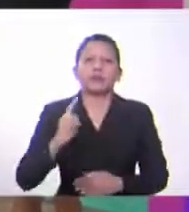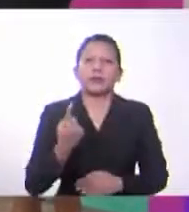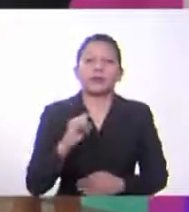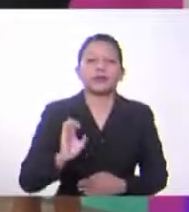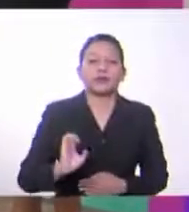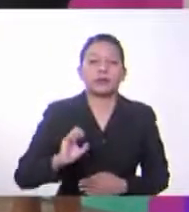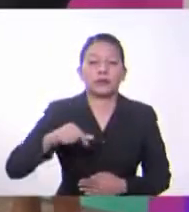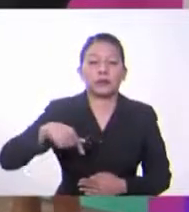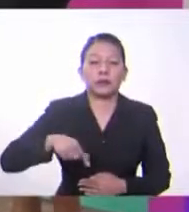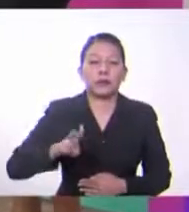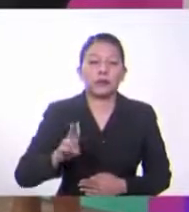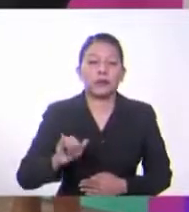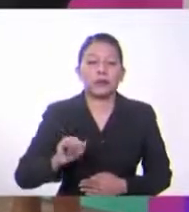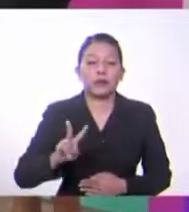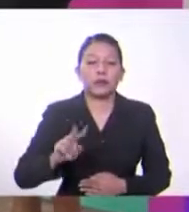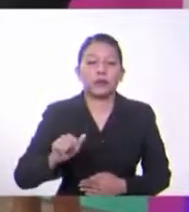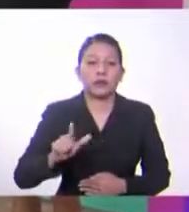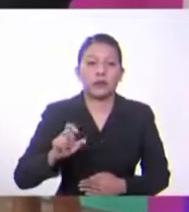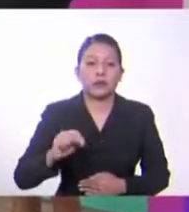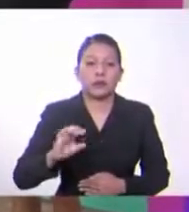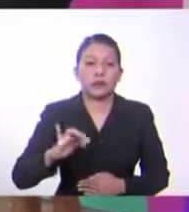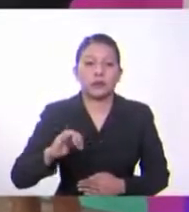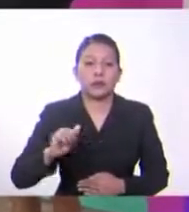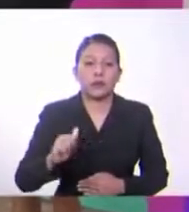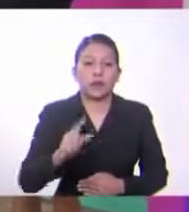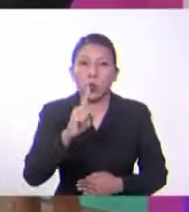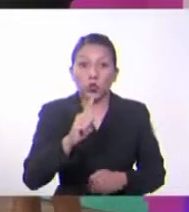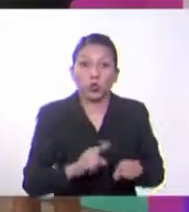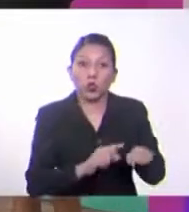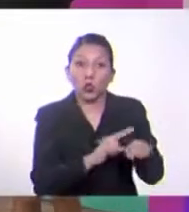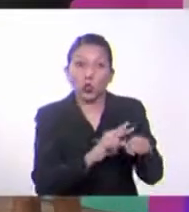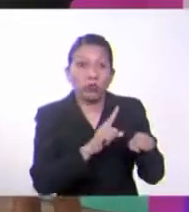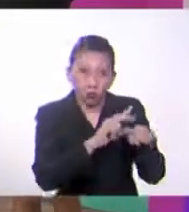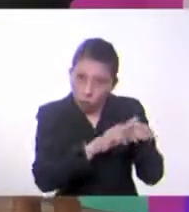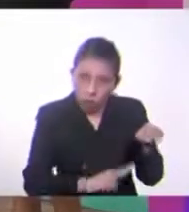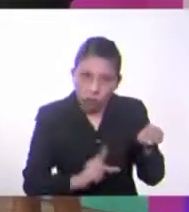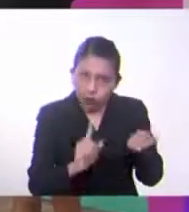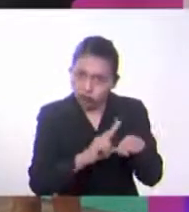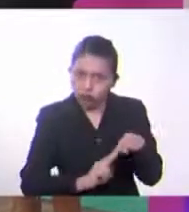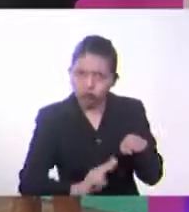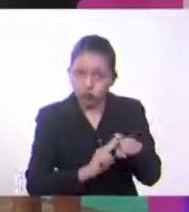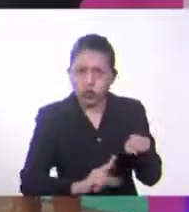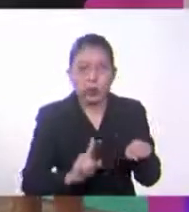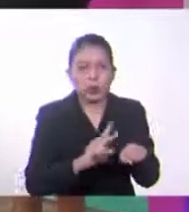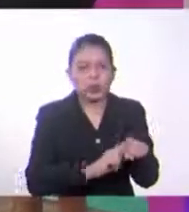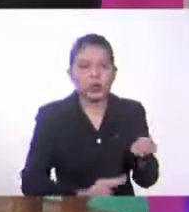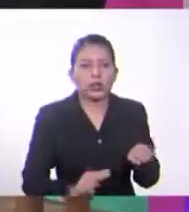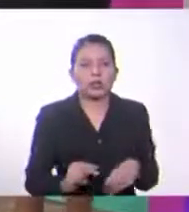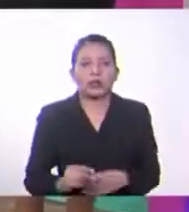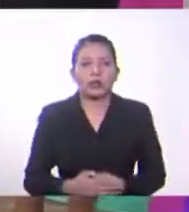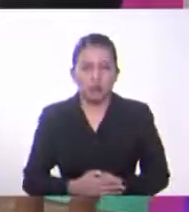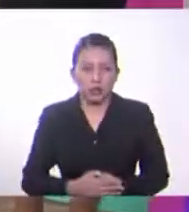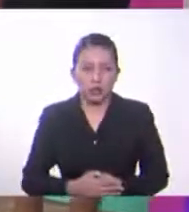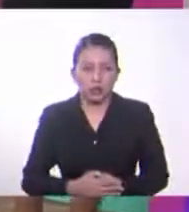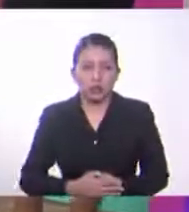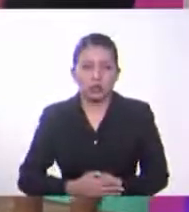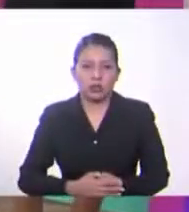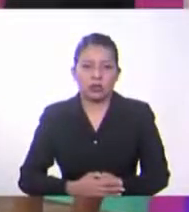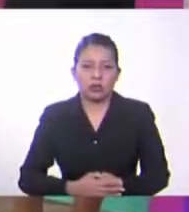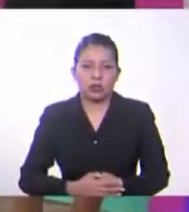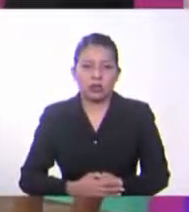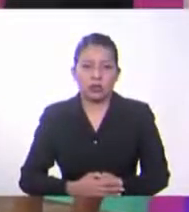de un dólar por la cantidad